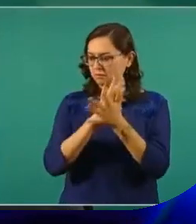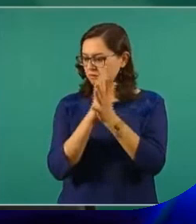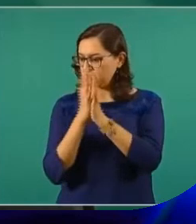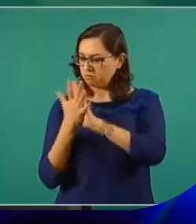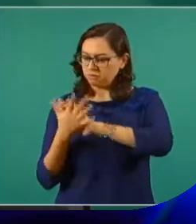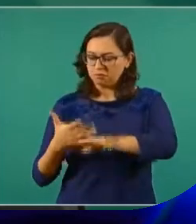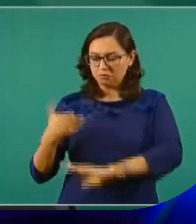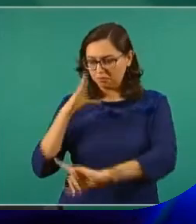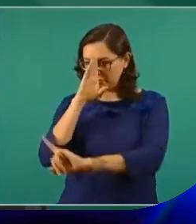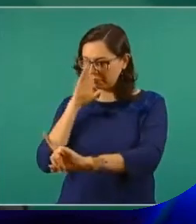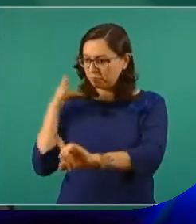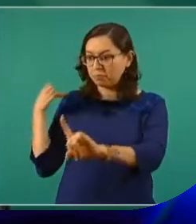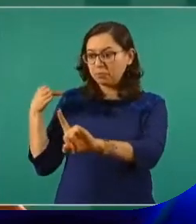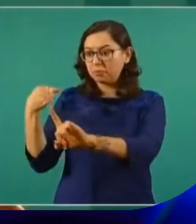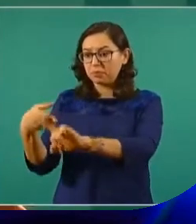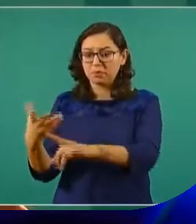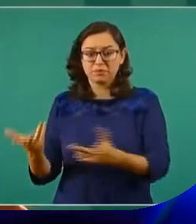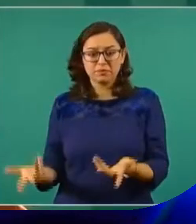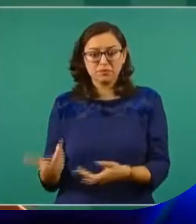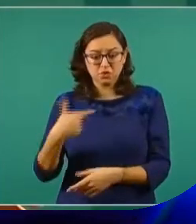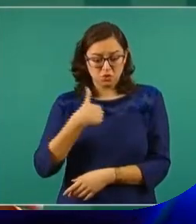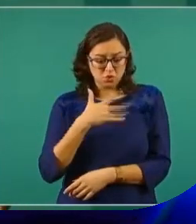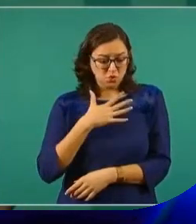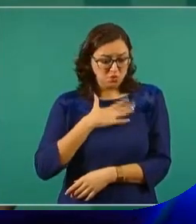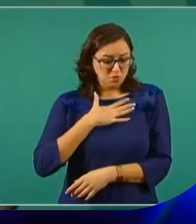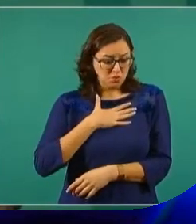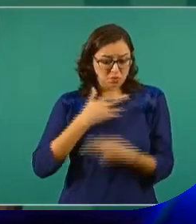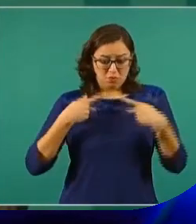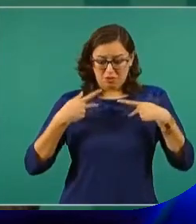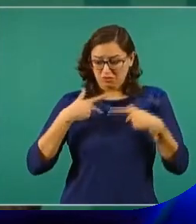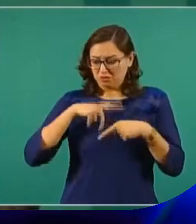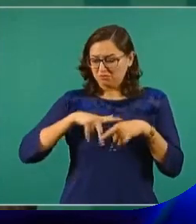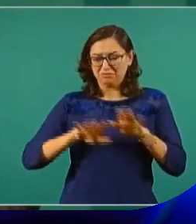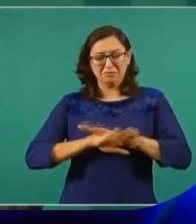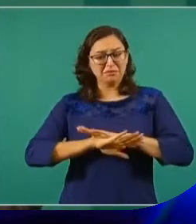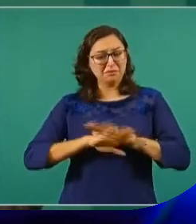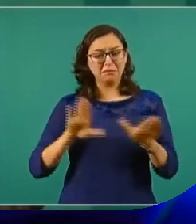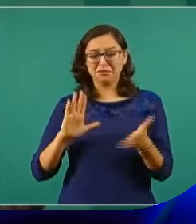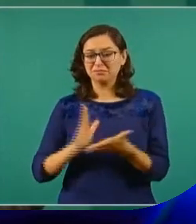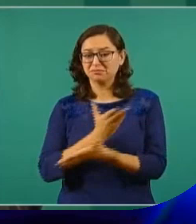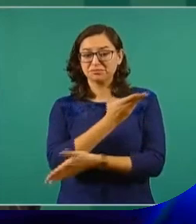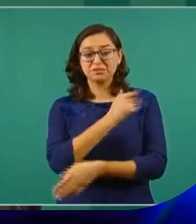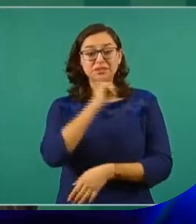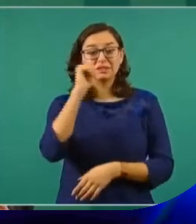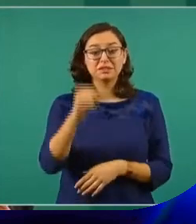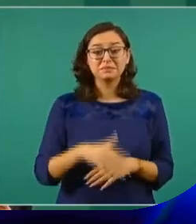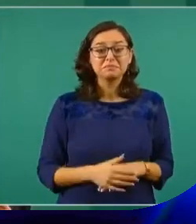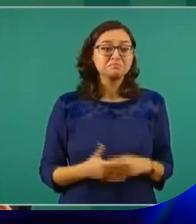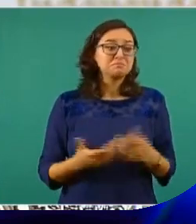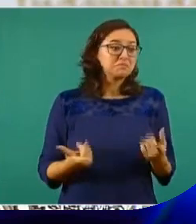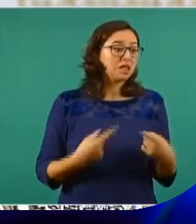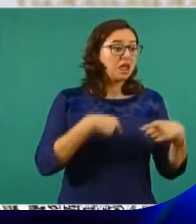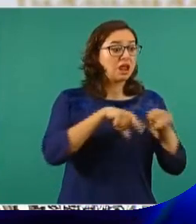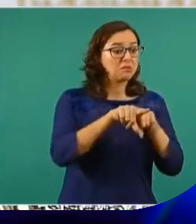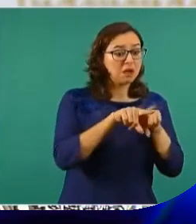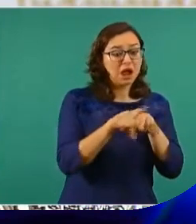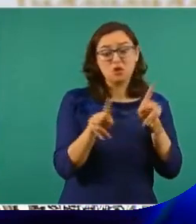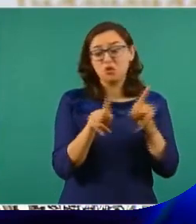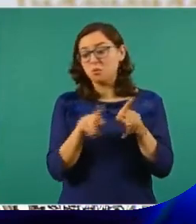si un hermano, un cuñado, un primo, una nuera,